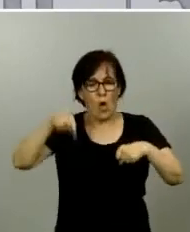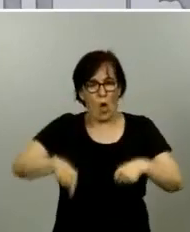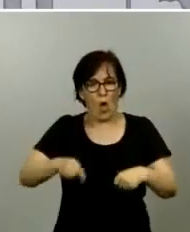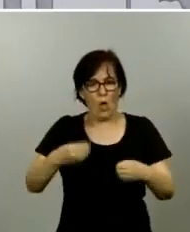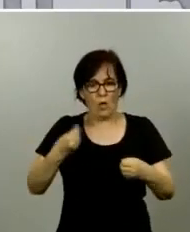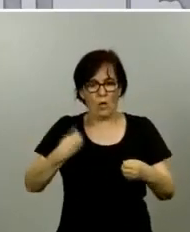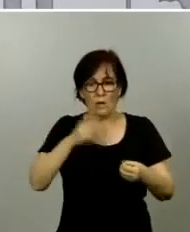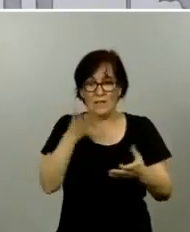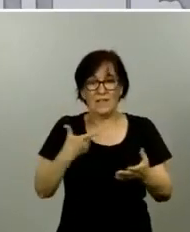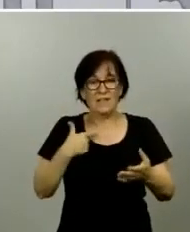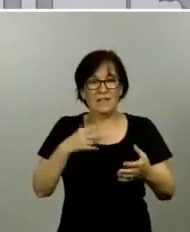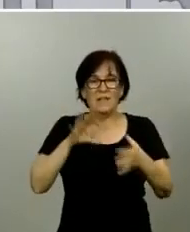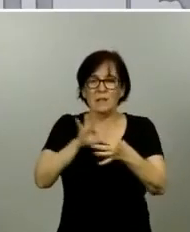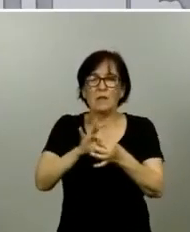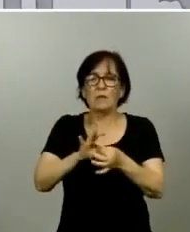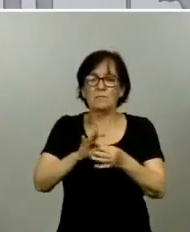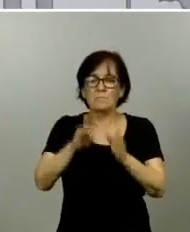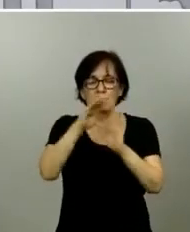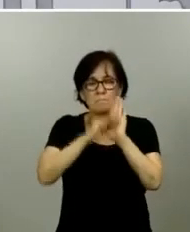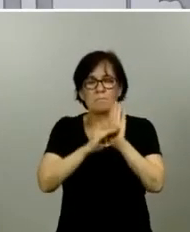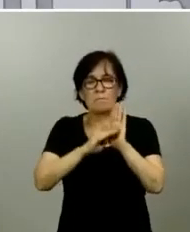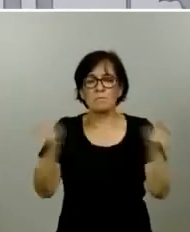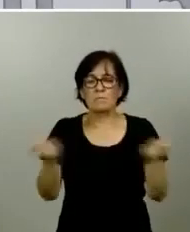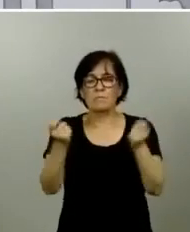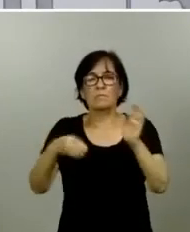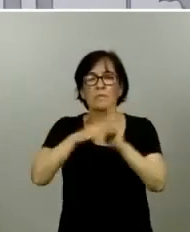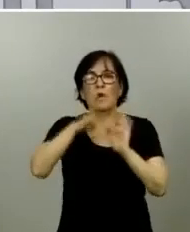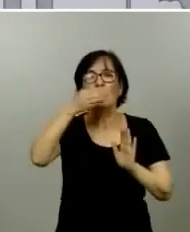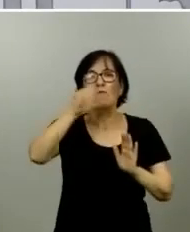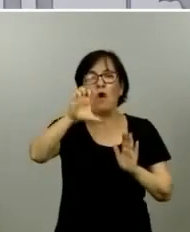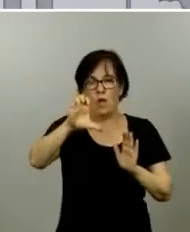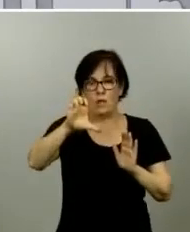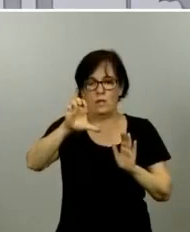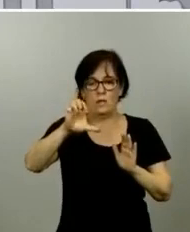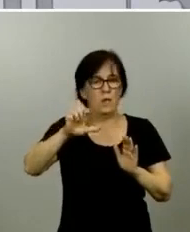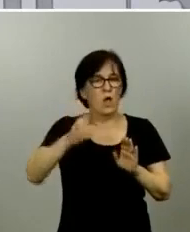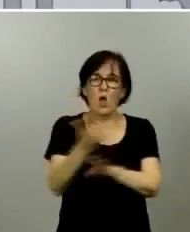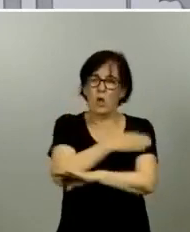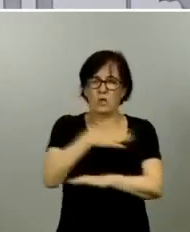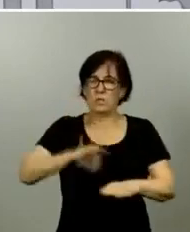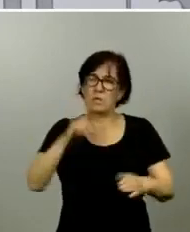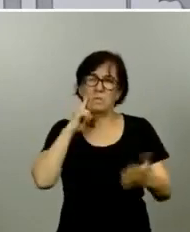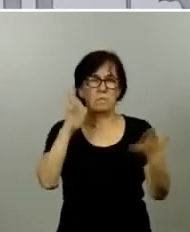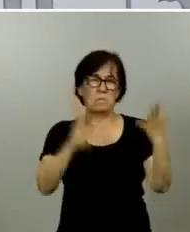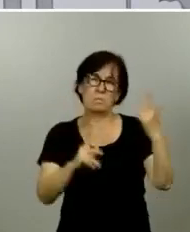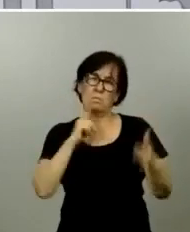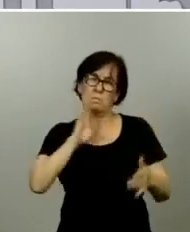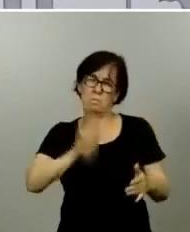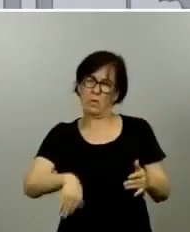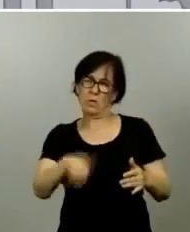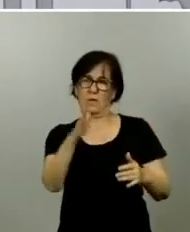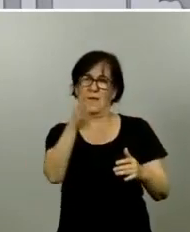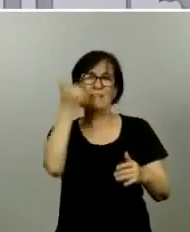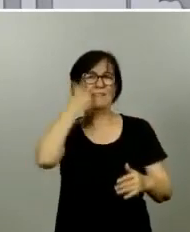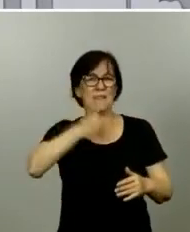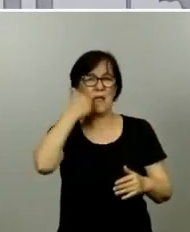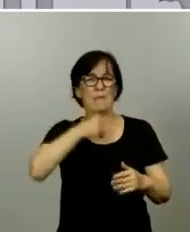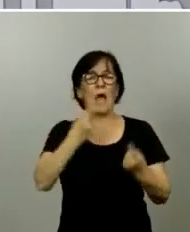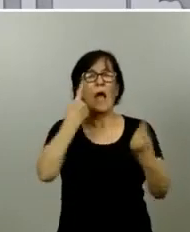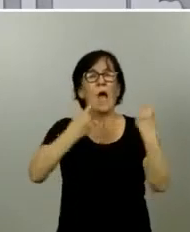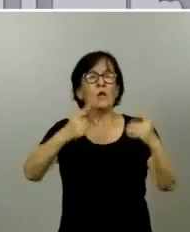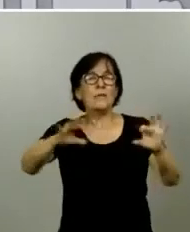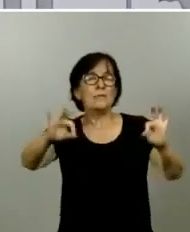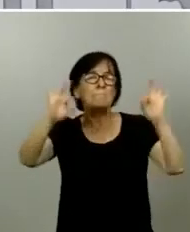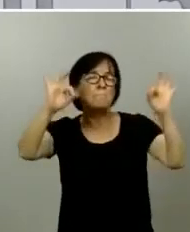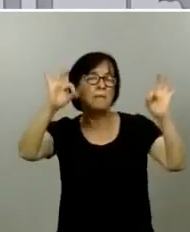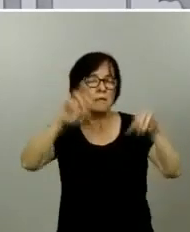correspondientes instrucciones aparecerán publicadas en el Boletín Oficial del Estado lo antes posible. Calculamos que el sábado. Hay algunas especificidades que